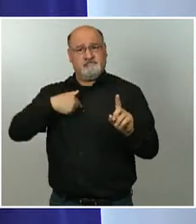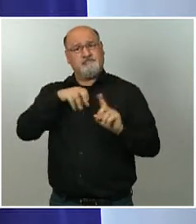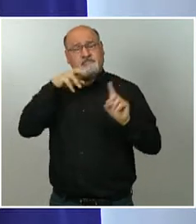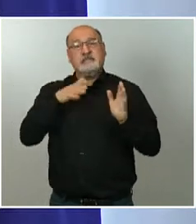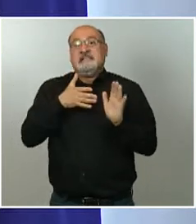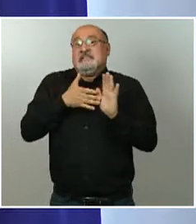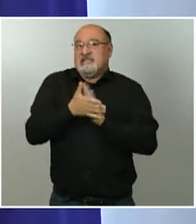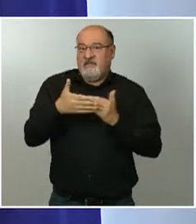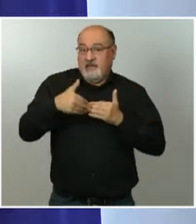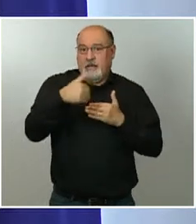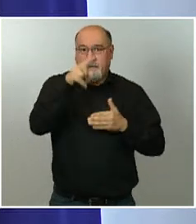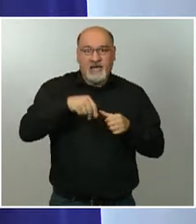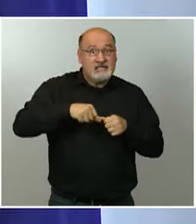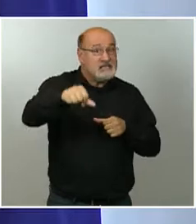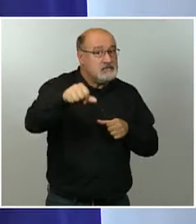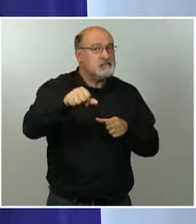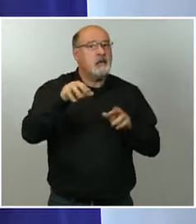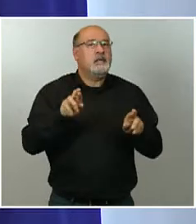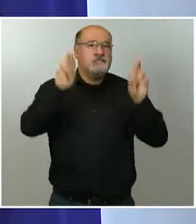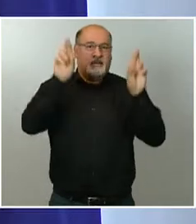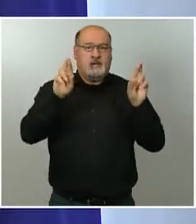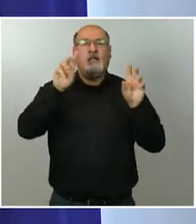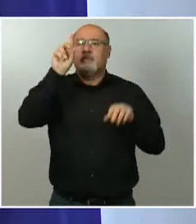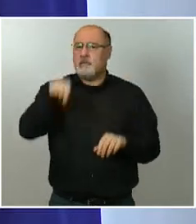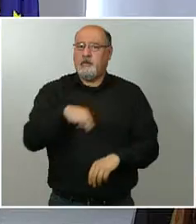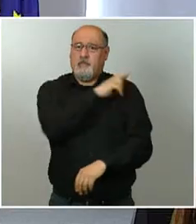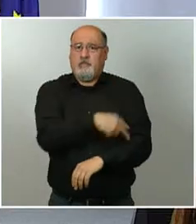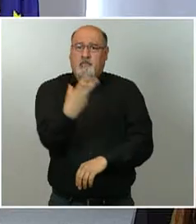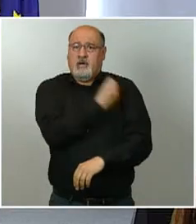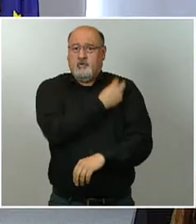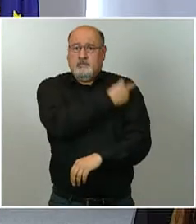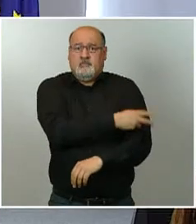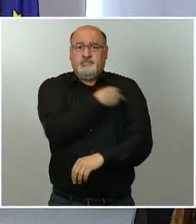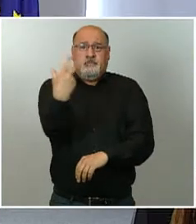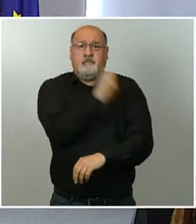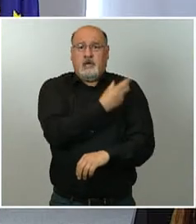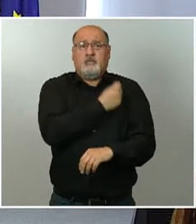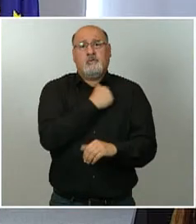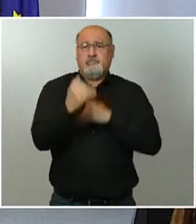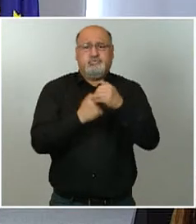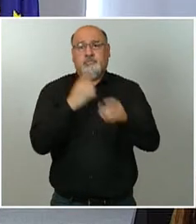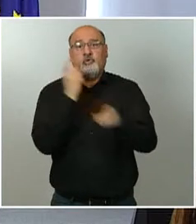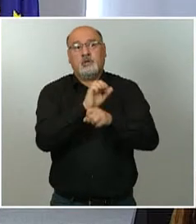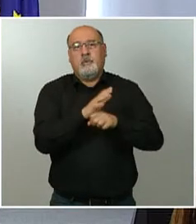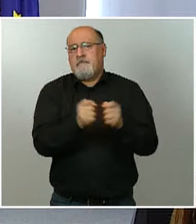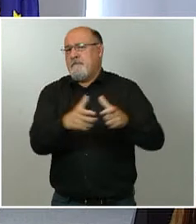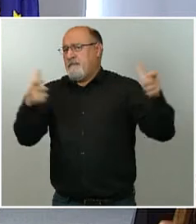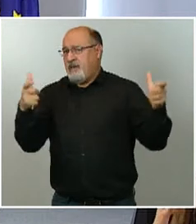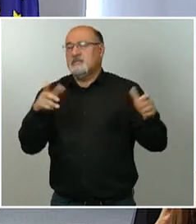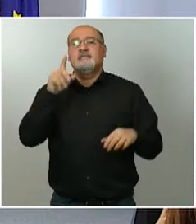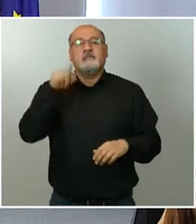meses, el proceso intenso de vacunación que se está realizando, el avance progresivo de la